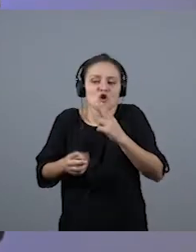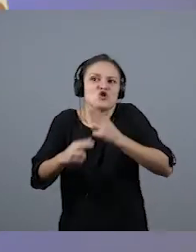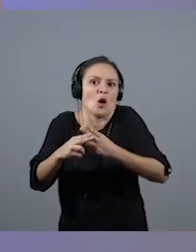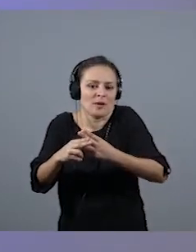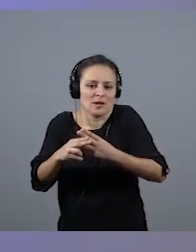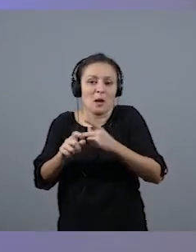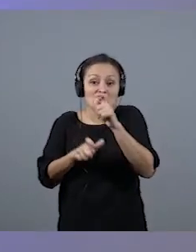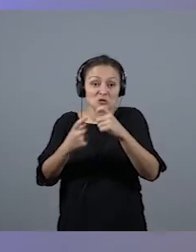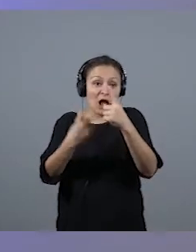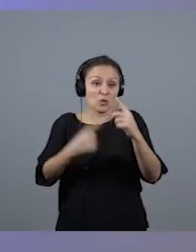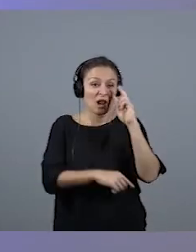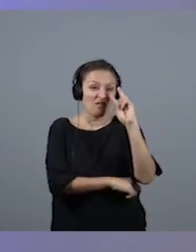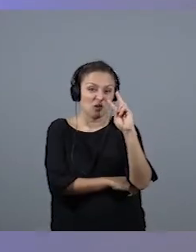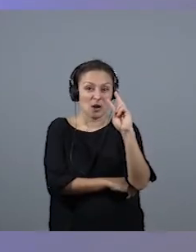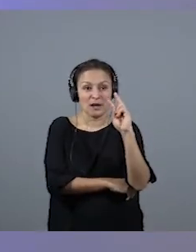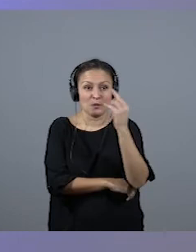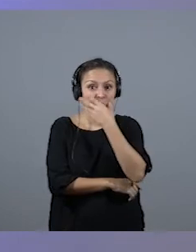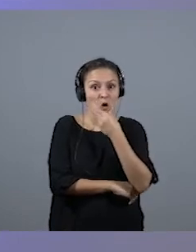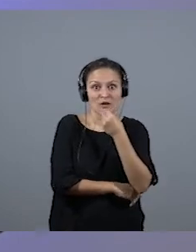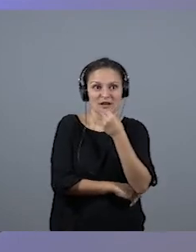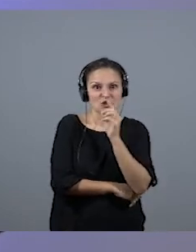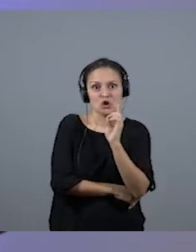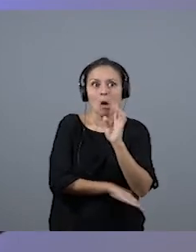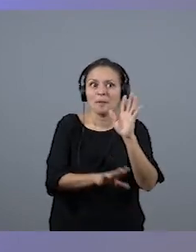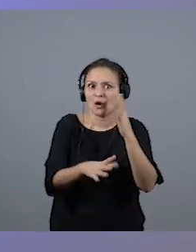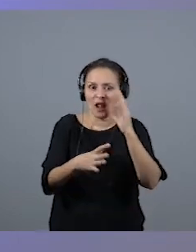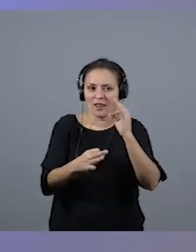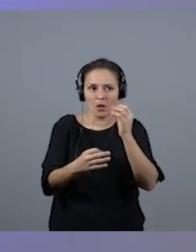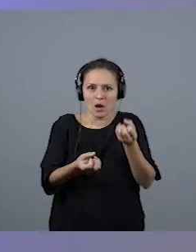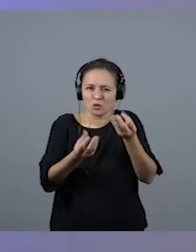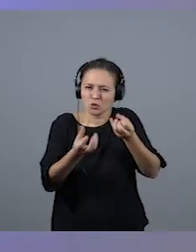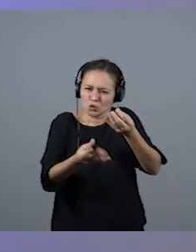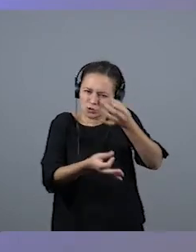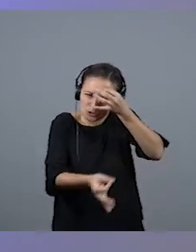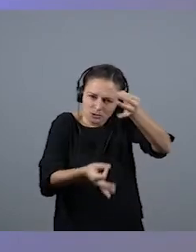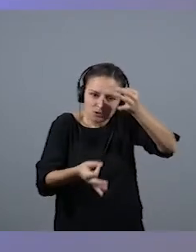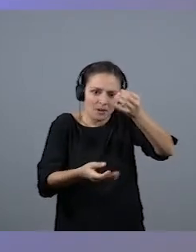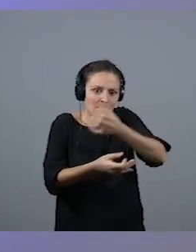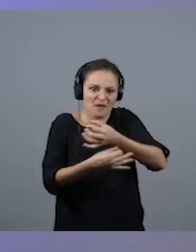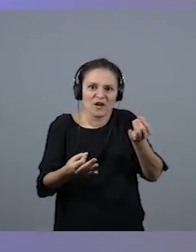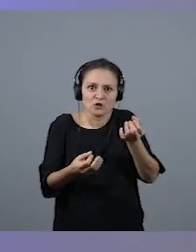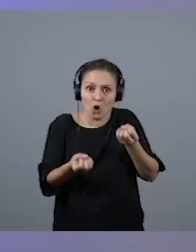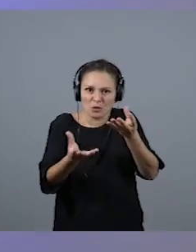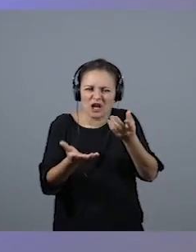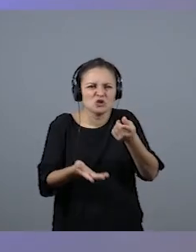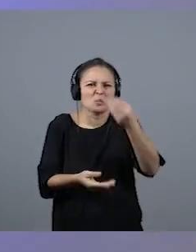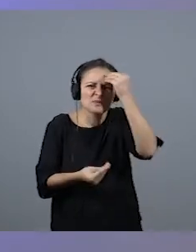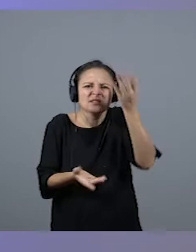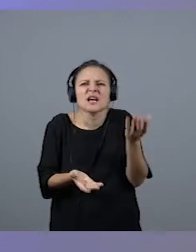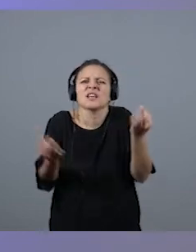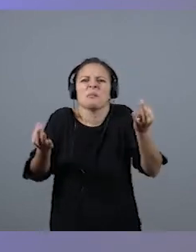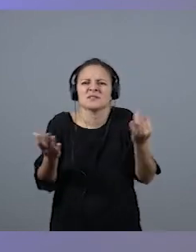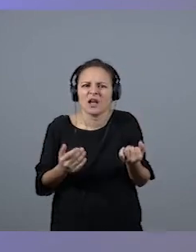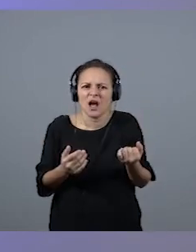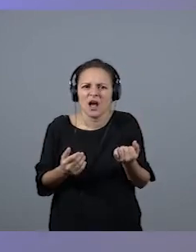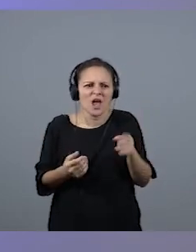menos agraciada físicamente y es un portento comunicando. Por supuesto. Y tú dices, ¿y qué pasa? Que porque no es la